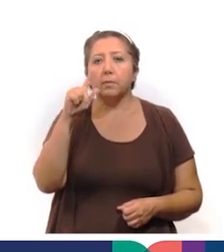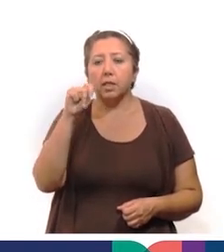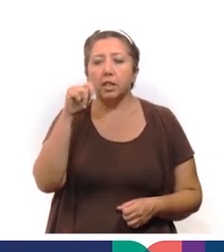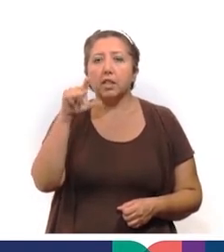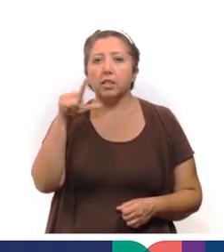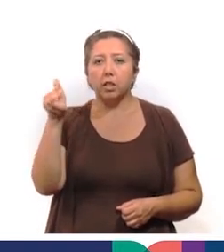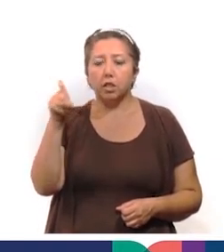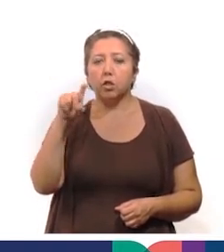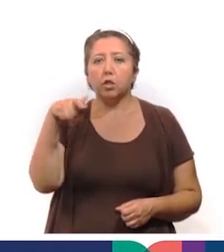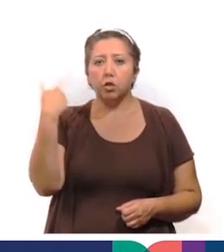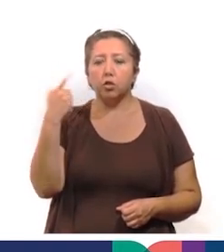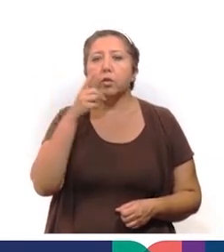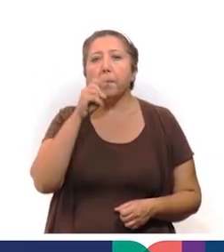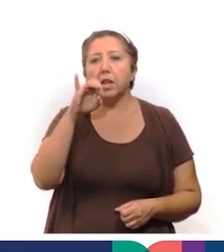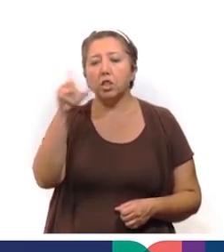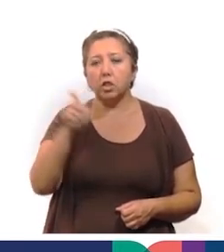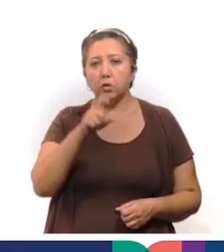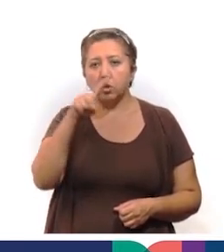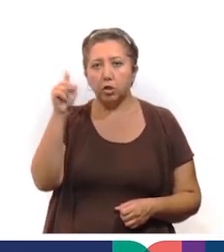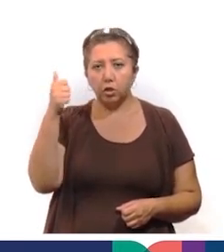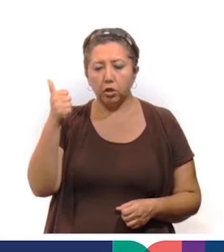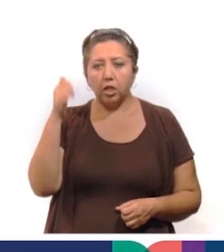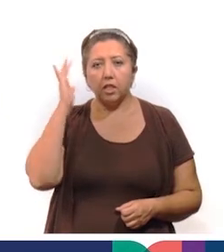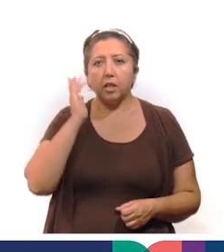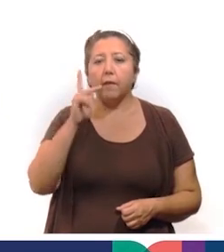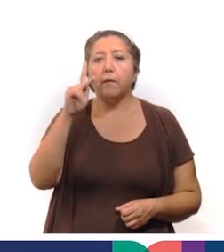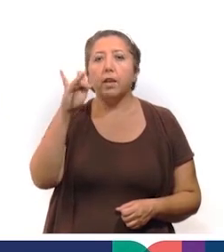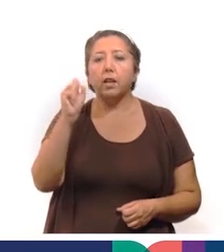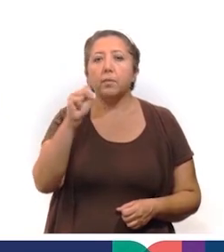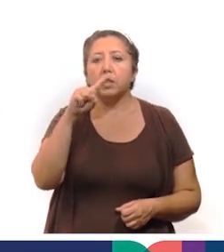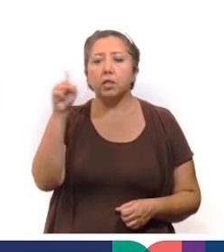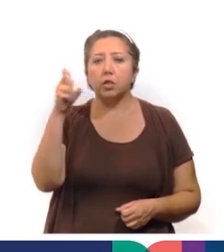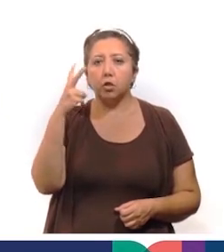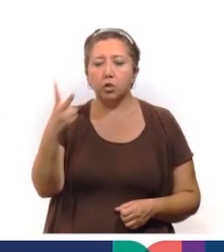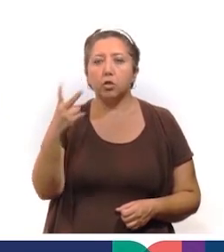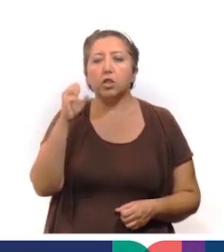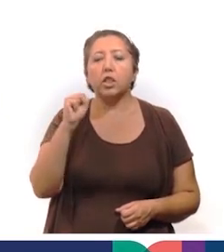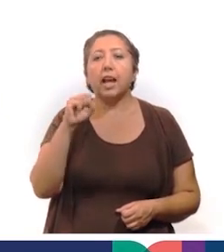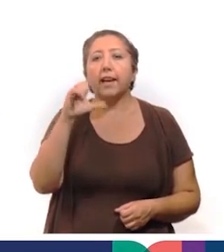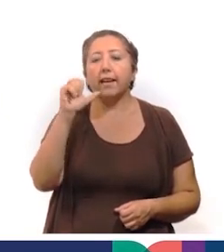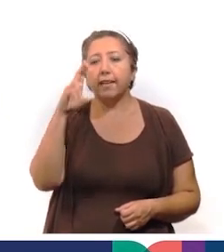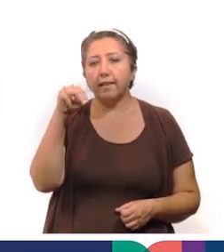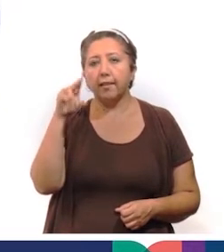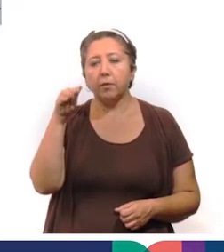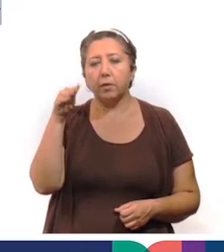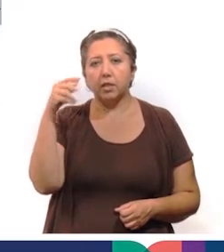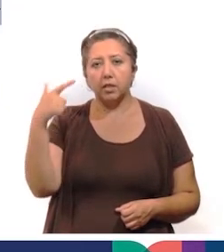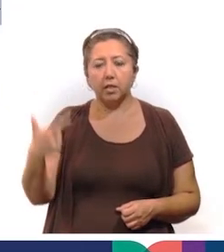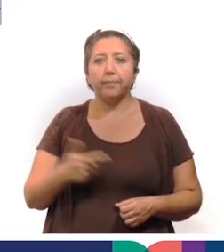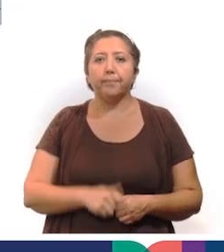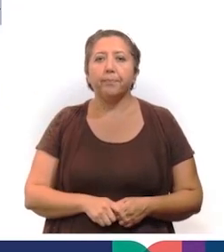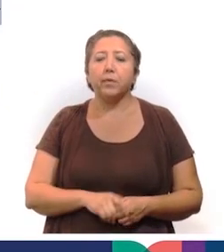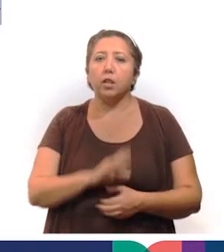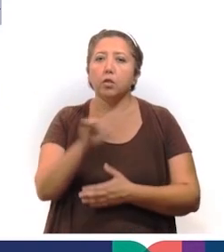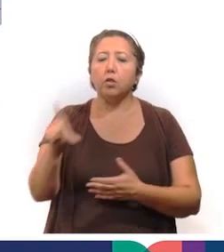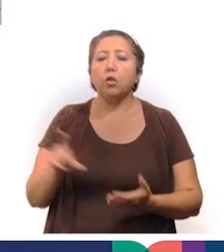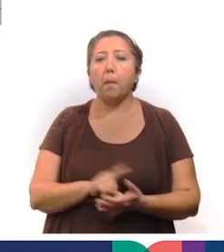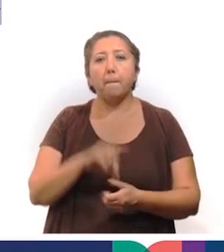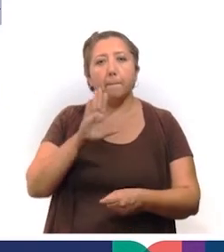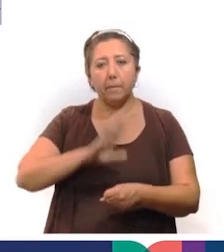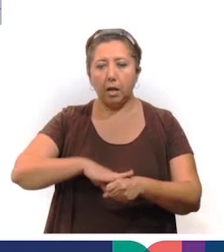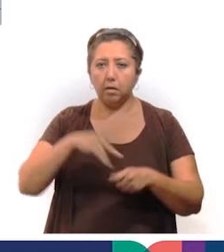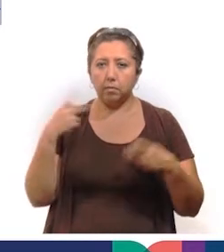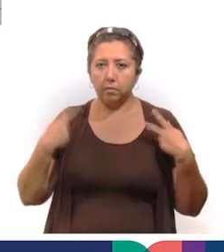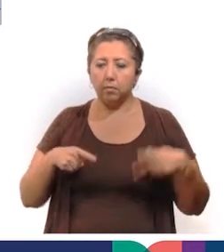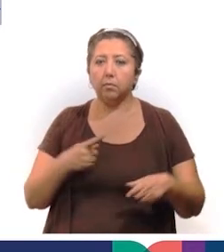112, Mashcanú, 106, San Felipe, 102 y Acanqué, 97. Las colonias de Mérida con